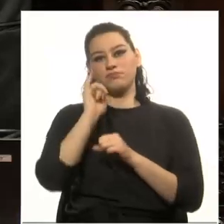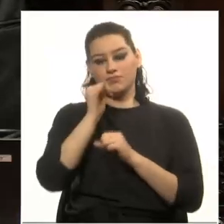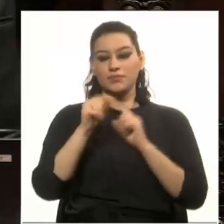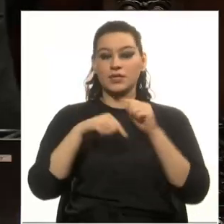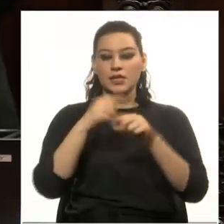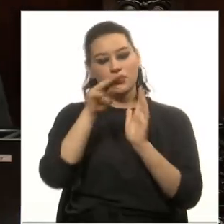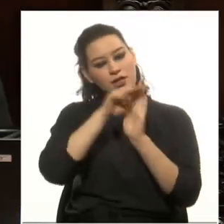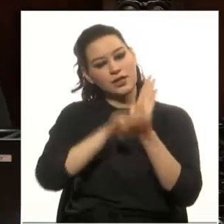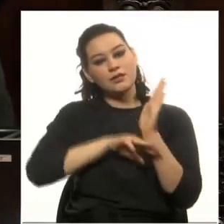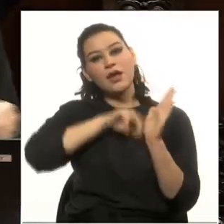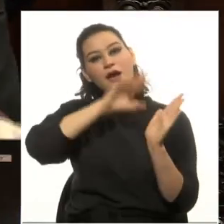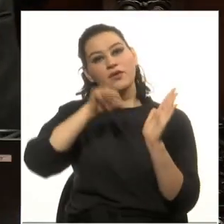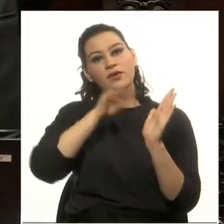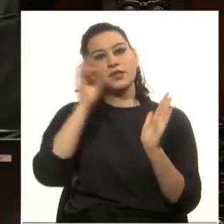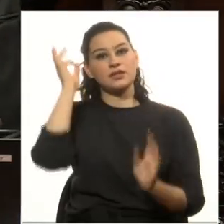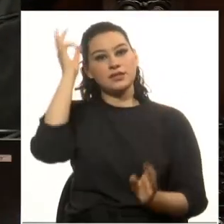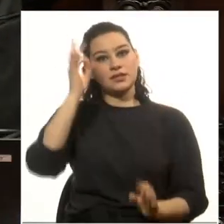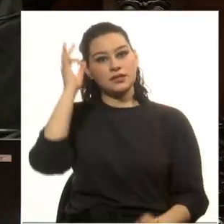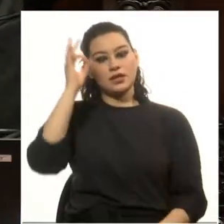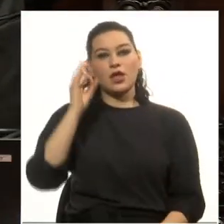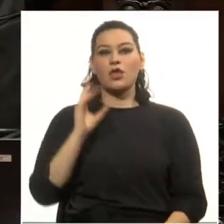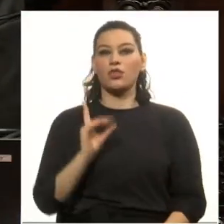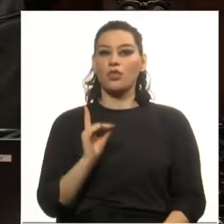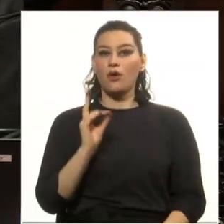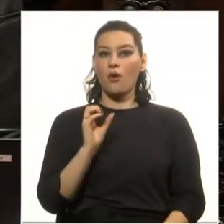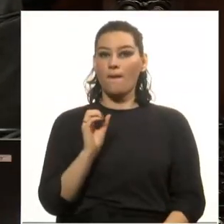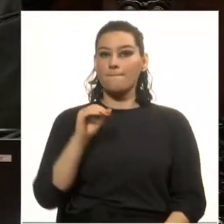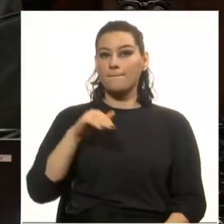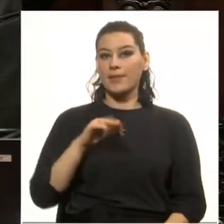...tiene la palabra el senador Guillermo Domenech.